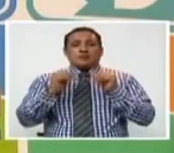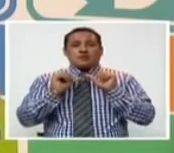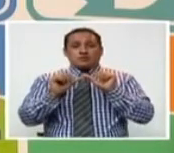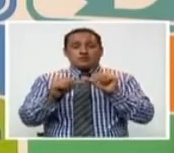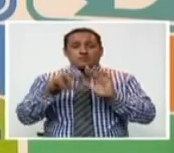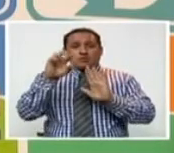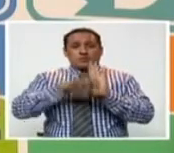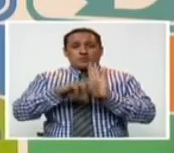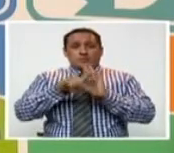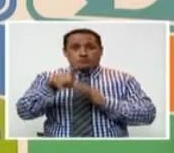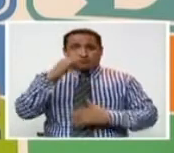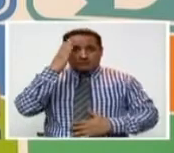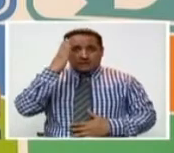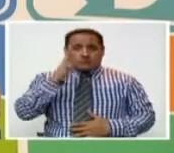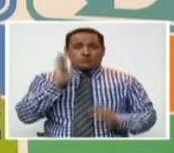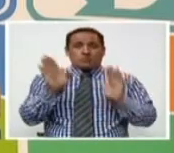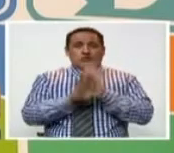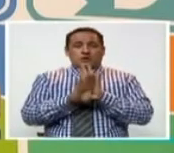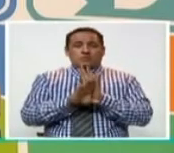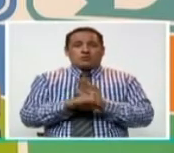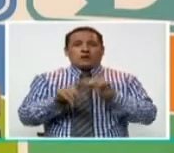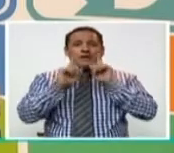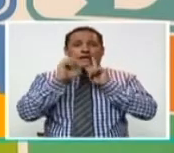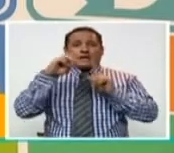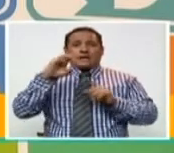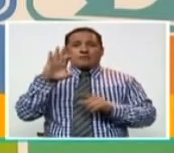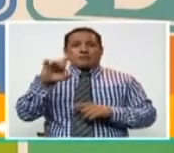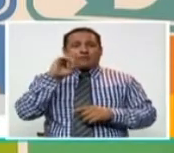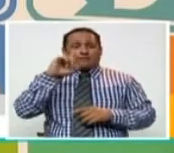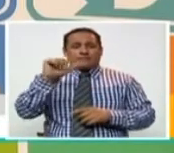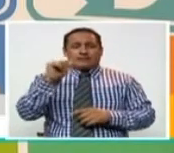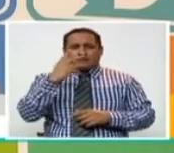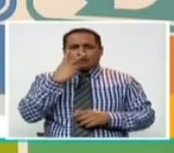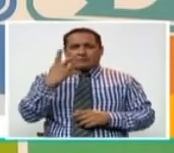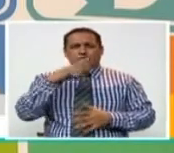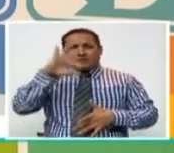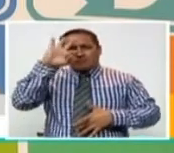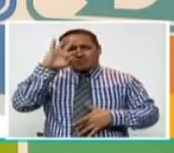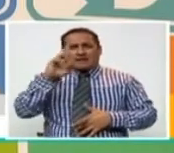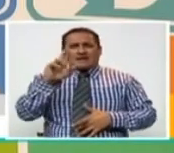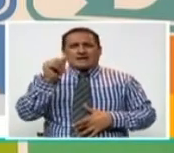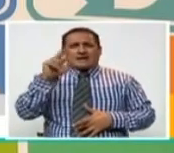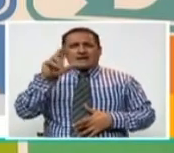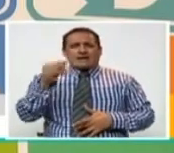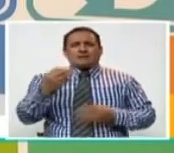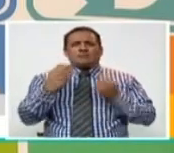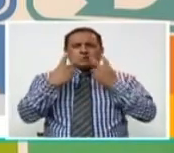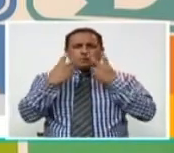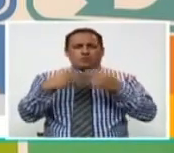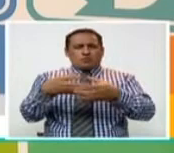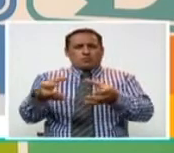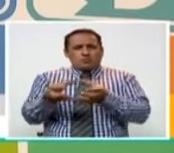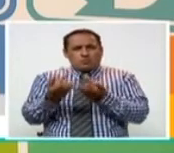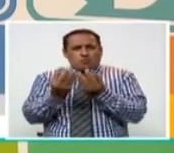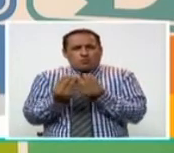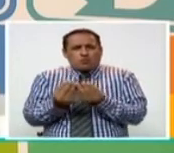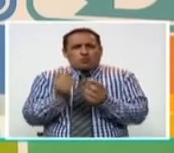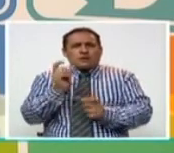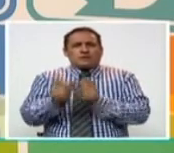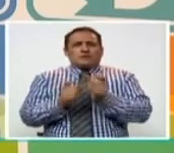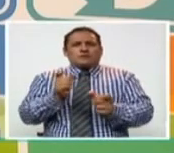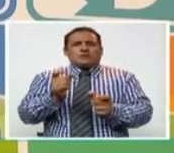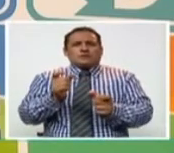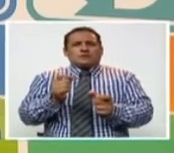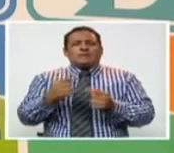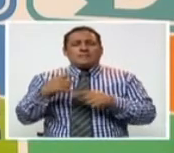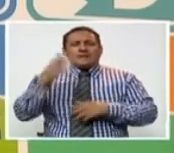Seguimos en el programa. ¿Sabían ustedes que la hemofilia es considerada una enfermedad rara porque afecta a un porcentaje muy pequeño